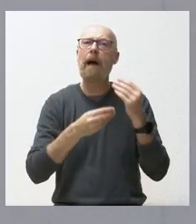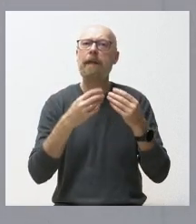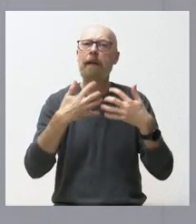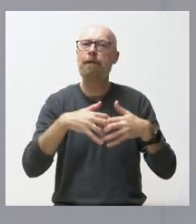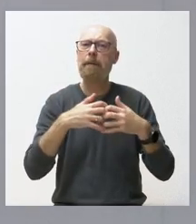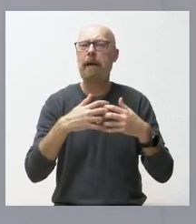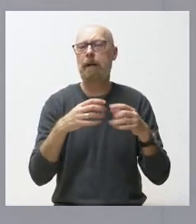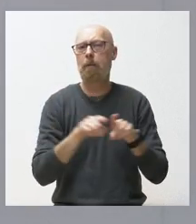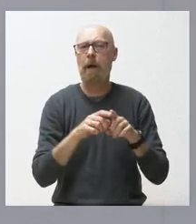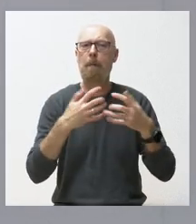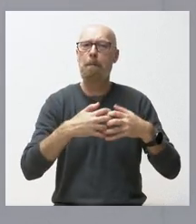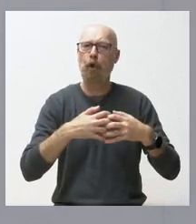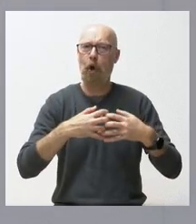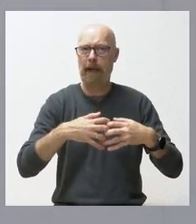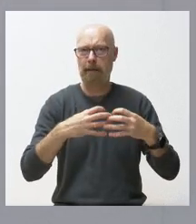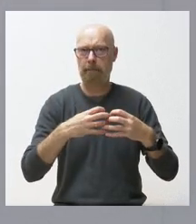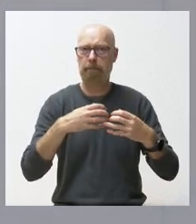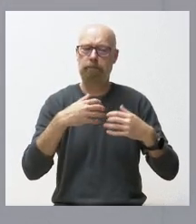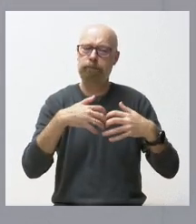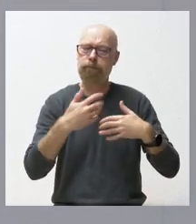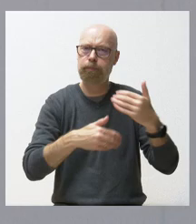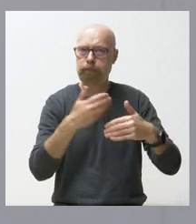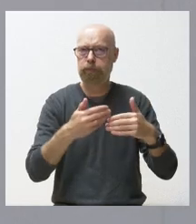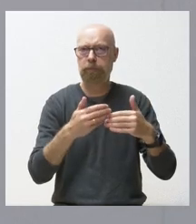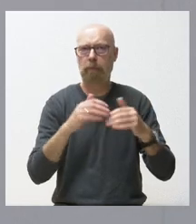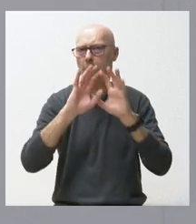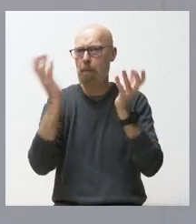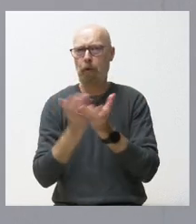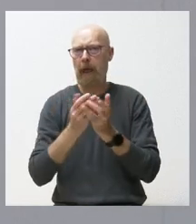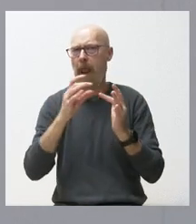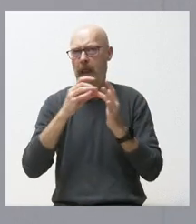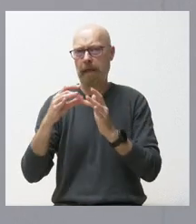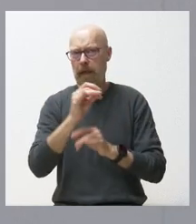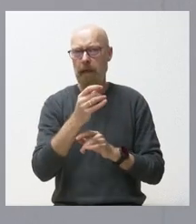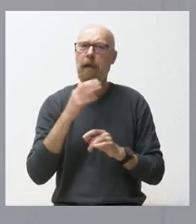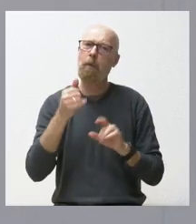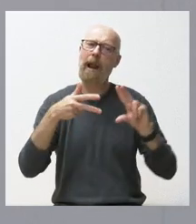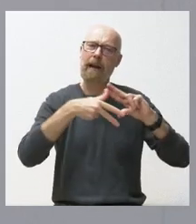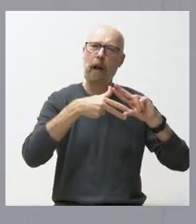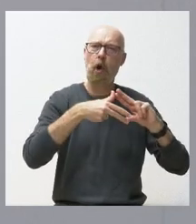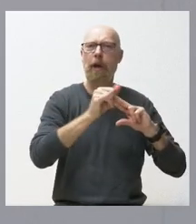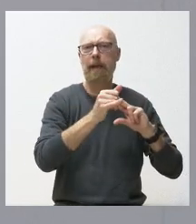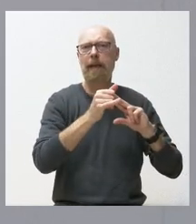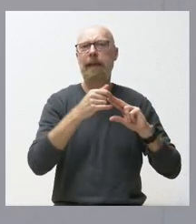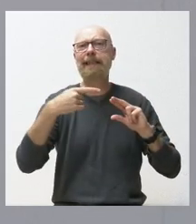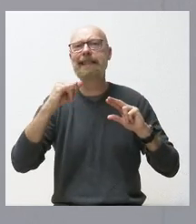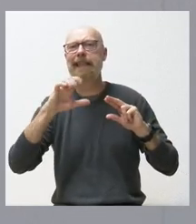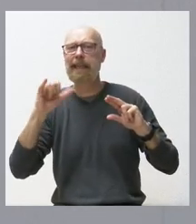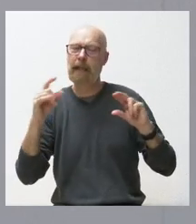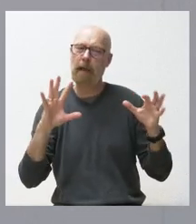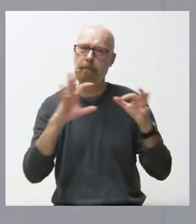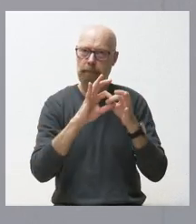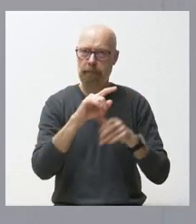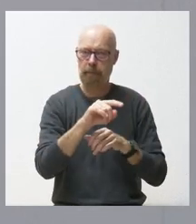Es una de las más relevantes a nivel mundial y está participada a partes iguales por la empresa Renault y por la empresa Gili. Se ha aprobado una